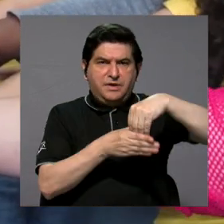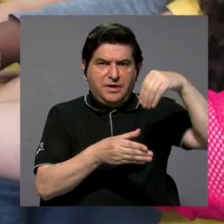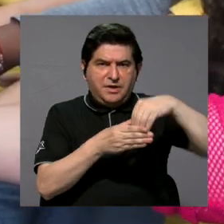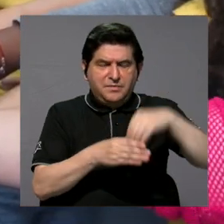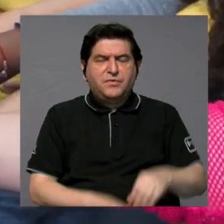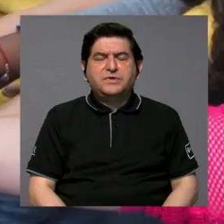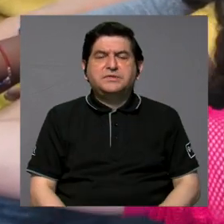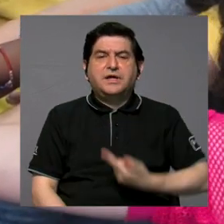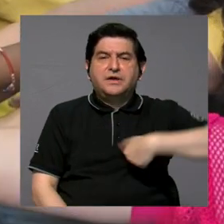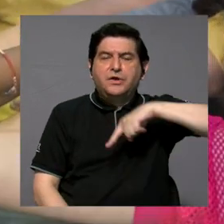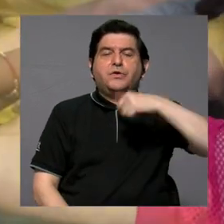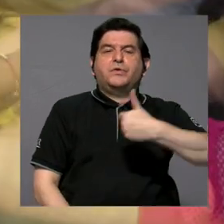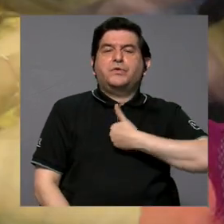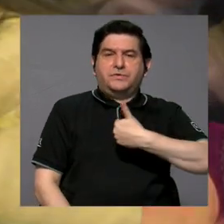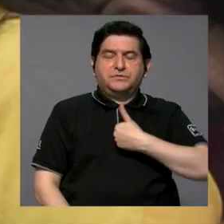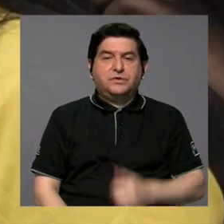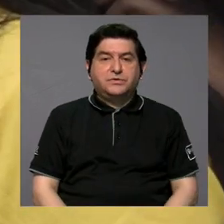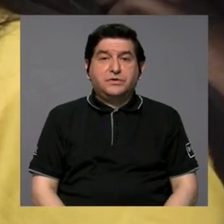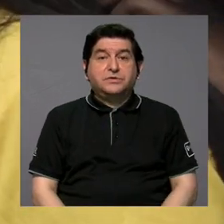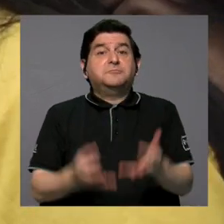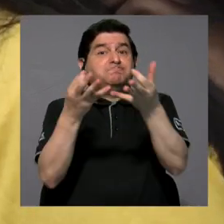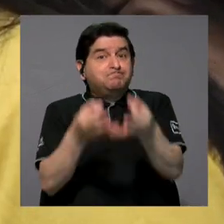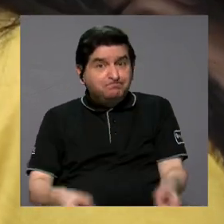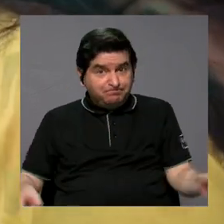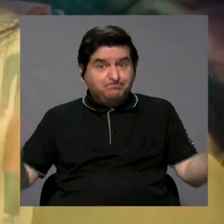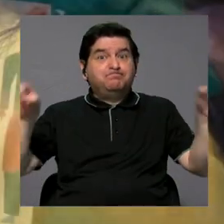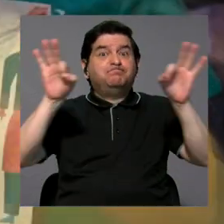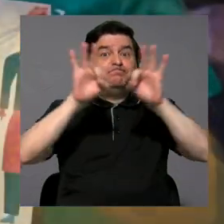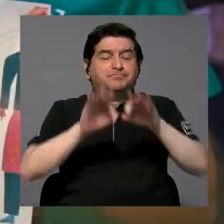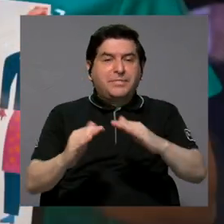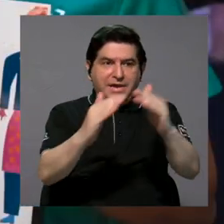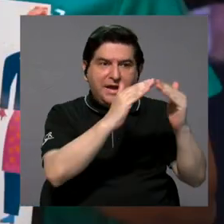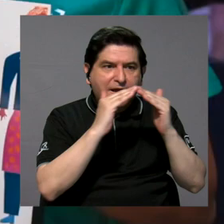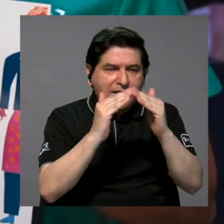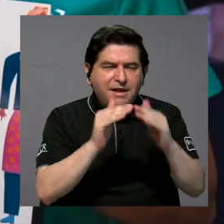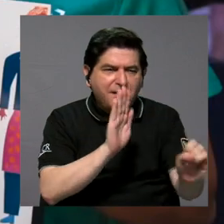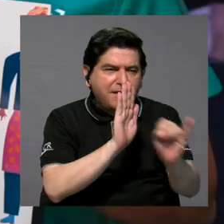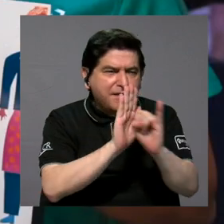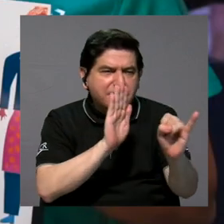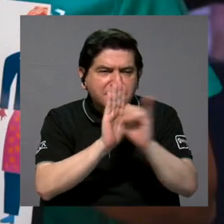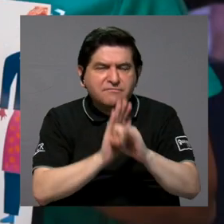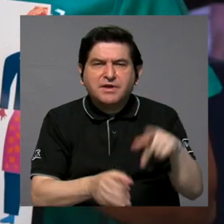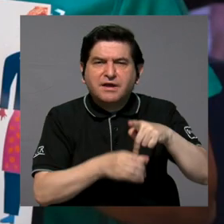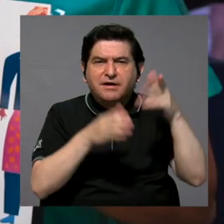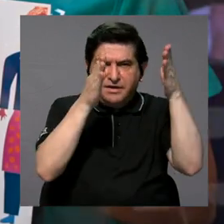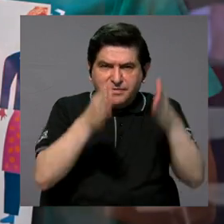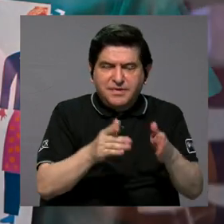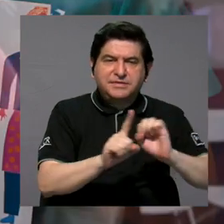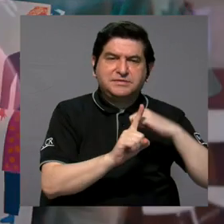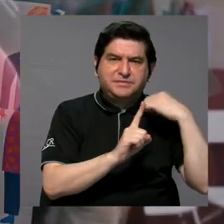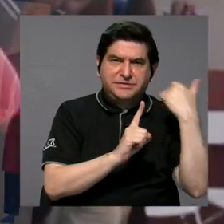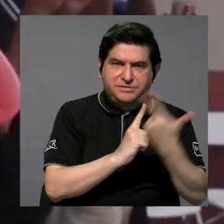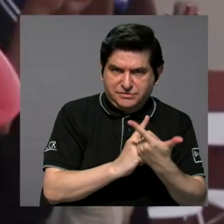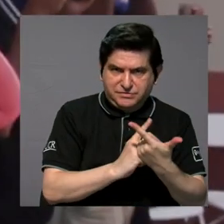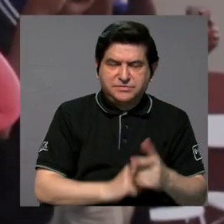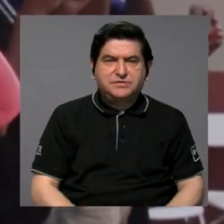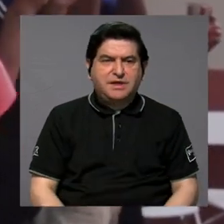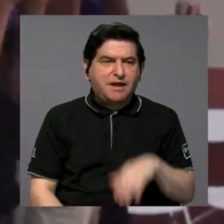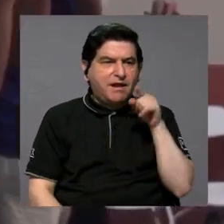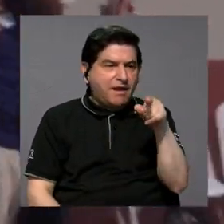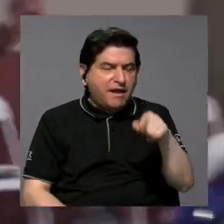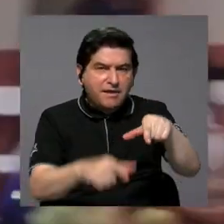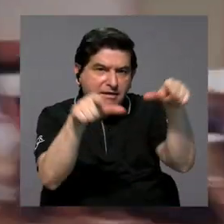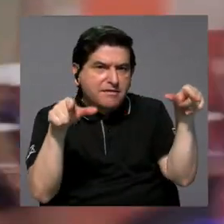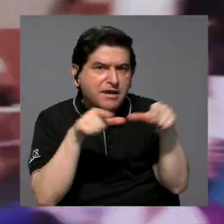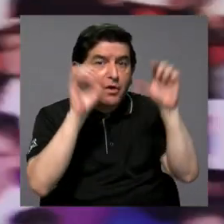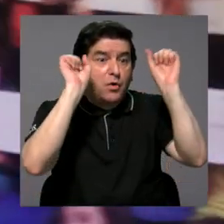nuestro granito de arena. Por eso es que es sumamente trascendental dentro de la comunidad identificar esos actores sociales que están ahí,